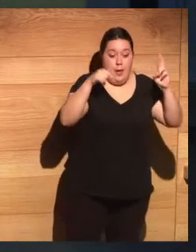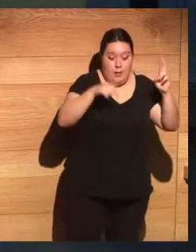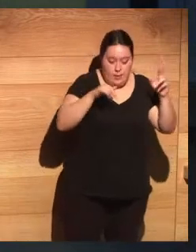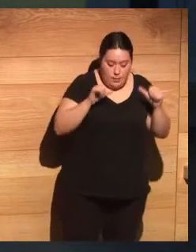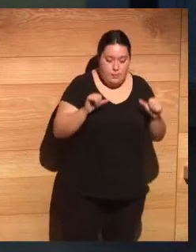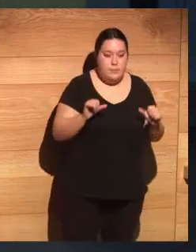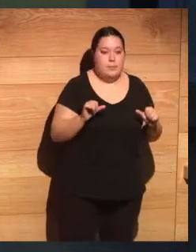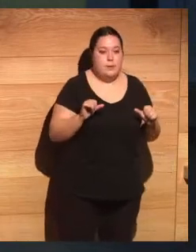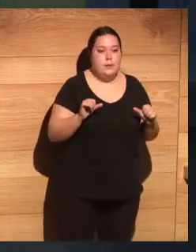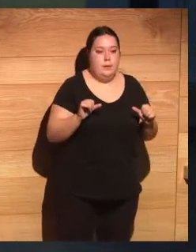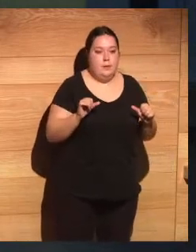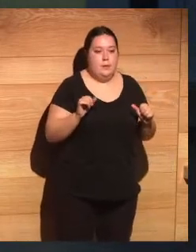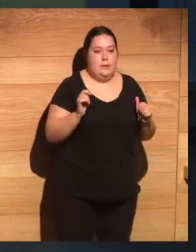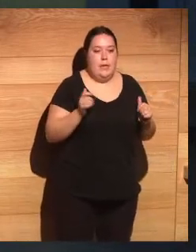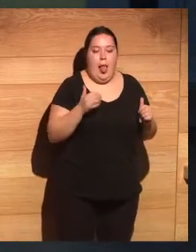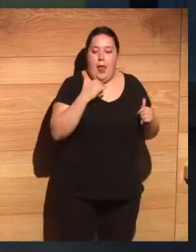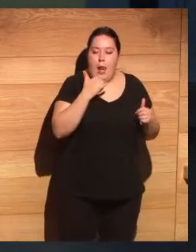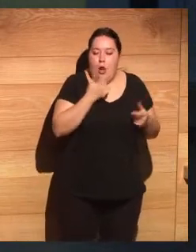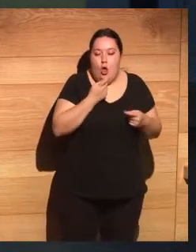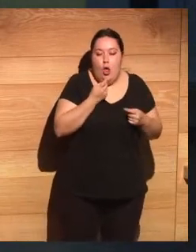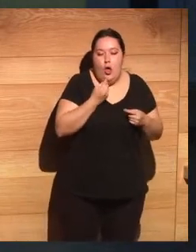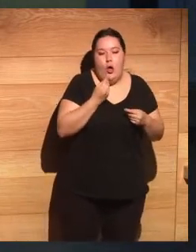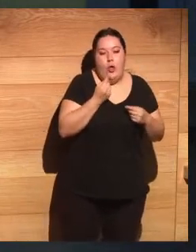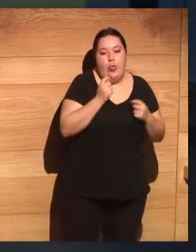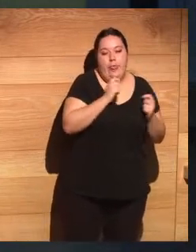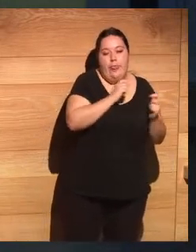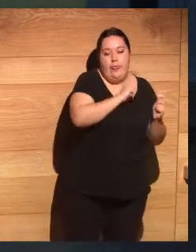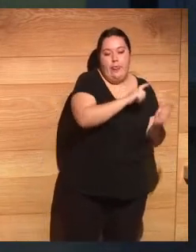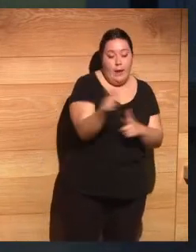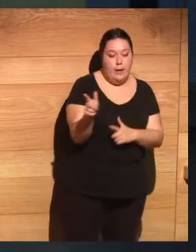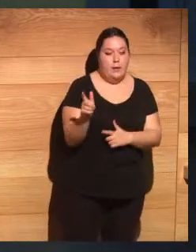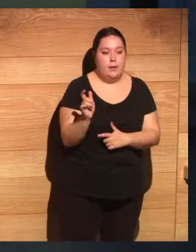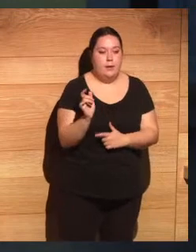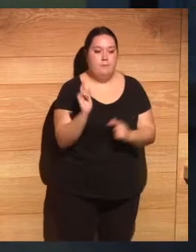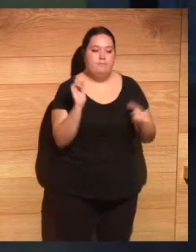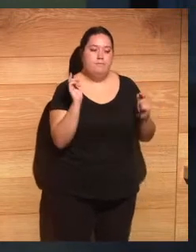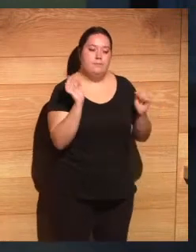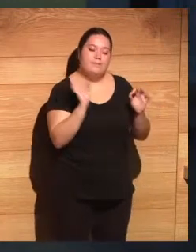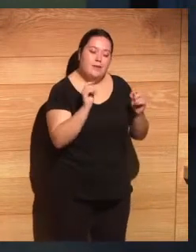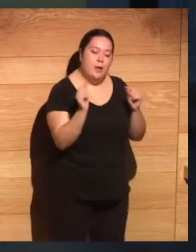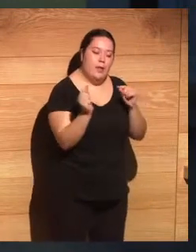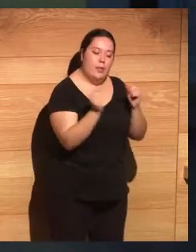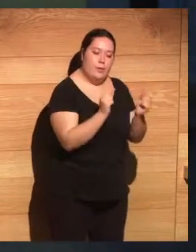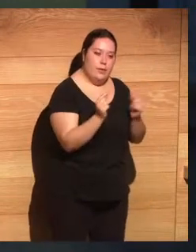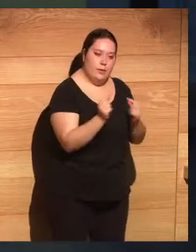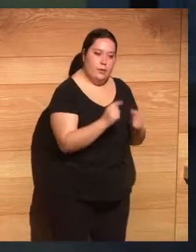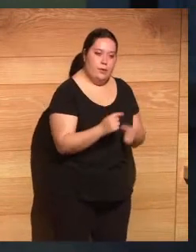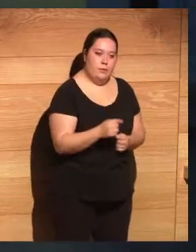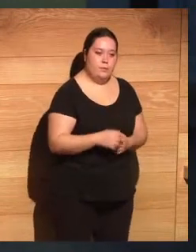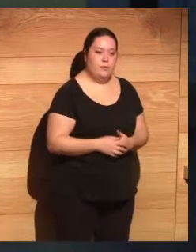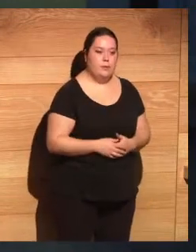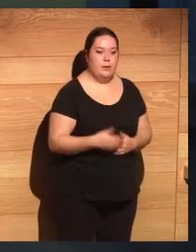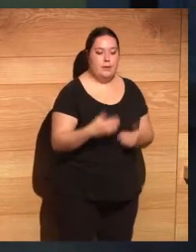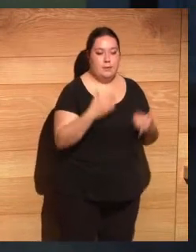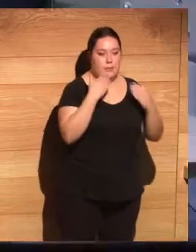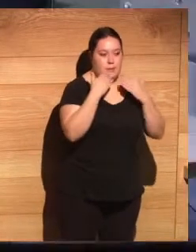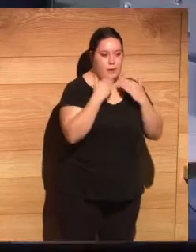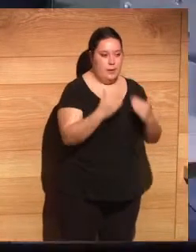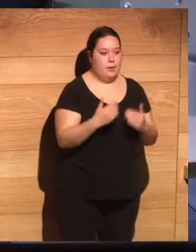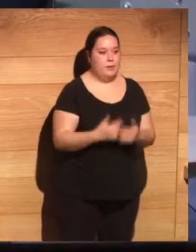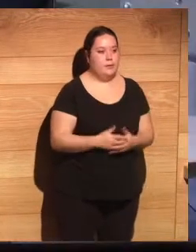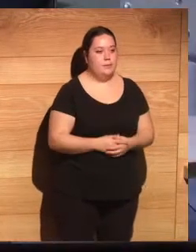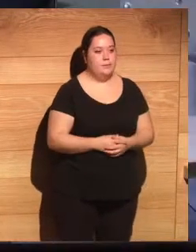Cibercotizante seamos capaces de aportar por lo menos alguna luz a este debate, que no es fácil, pero en todo caso es necesario. Muchísimas gracias.